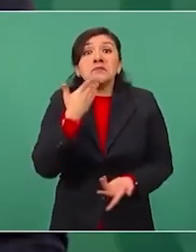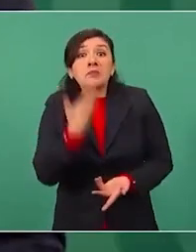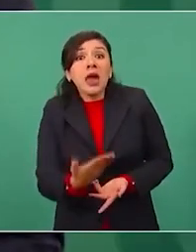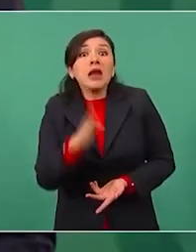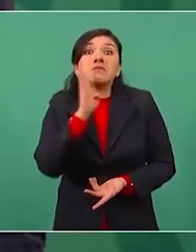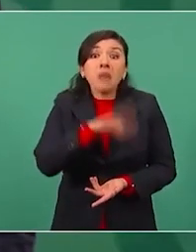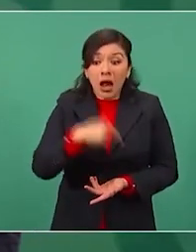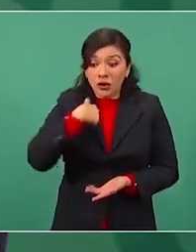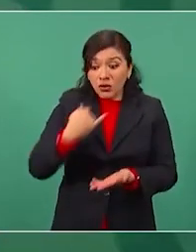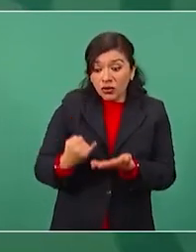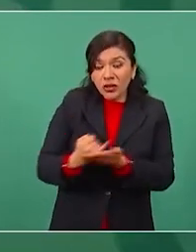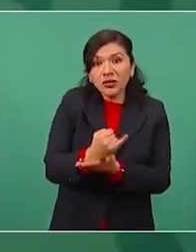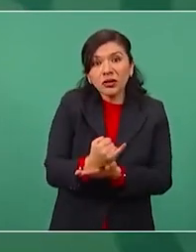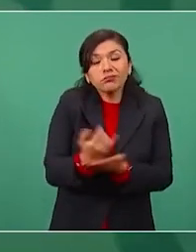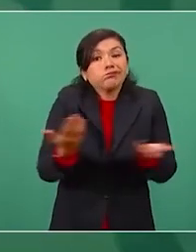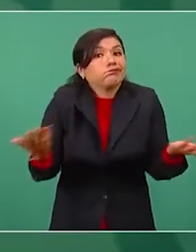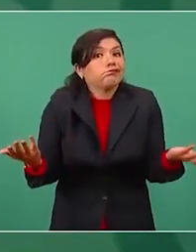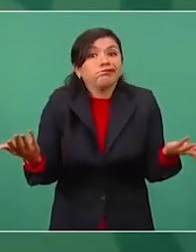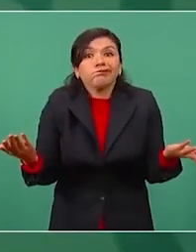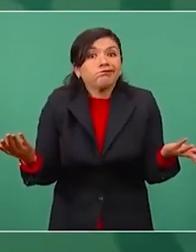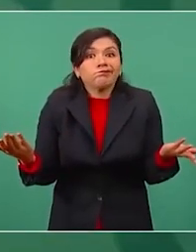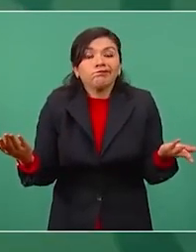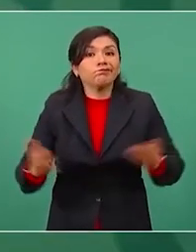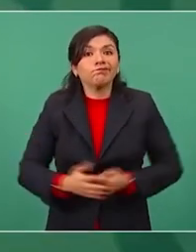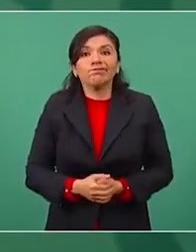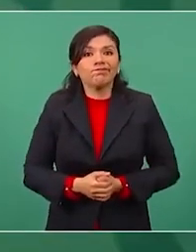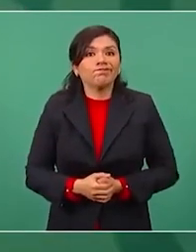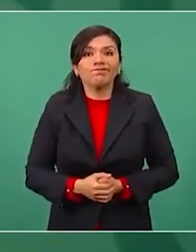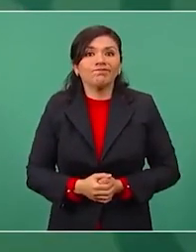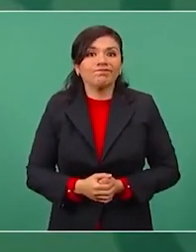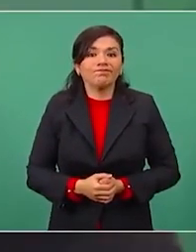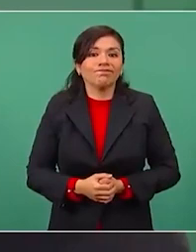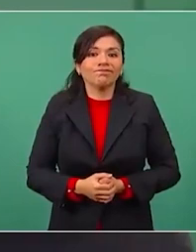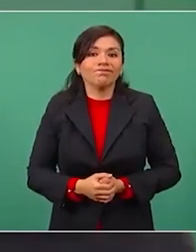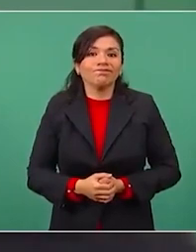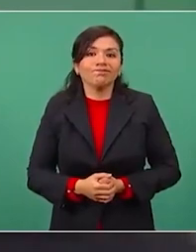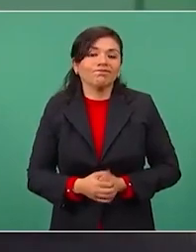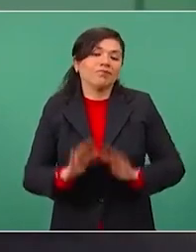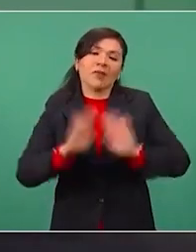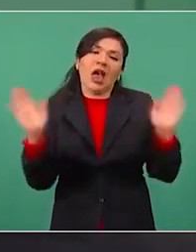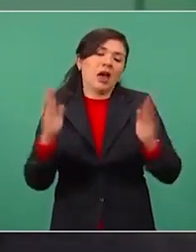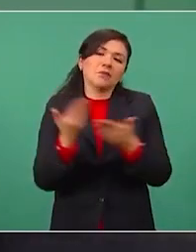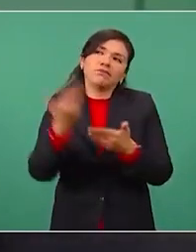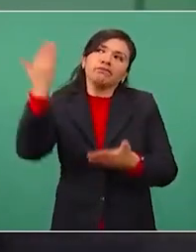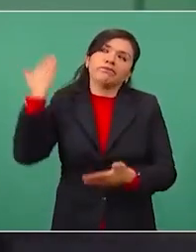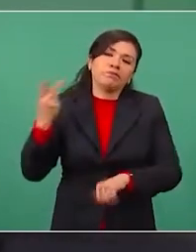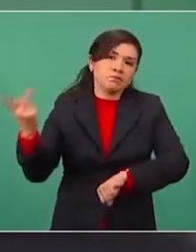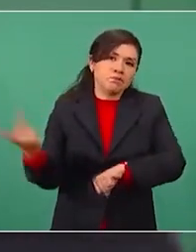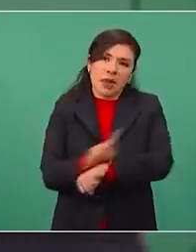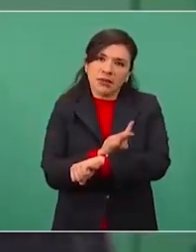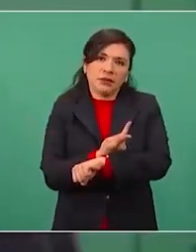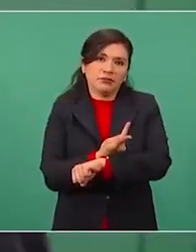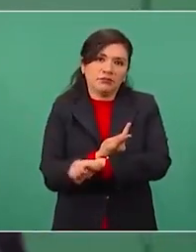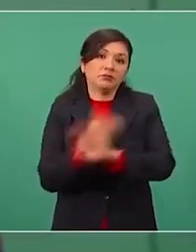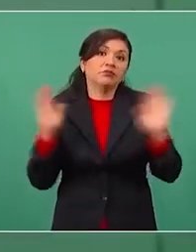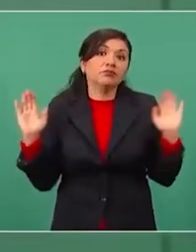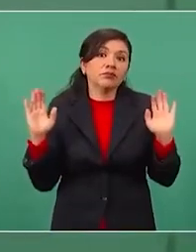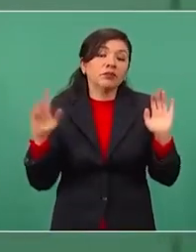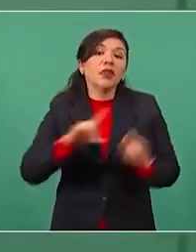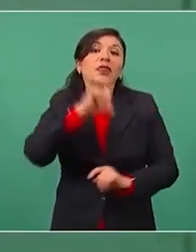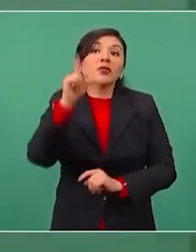mal este ya da historia lo dirá